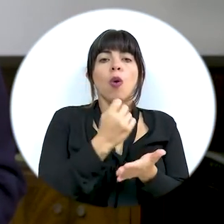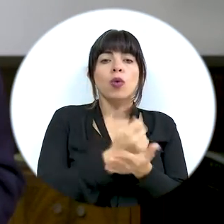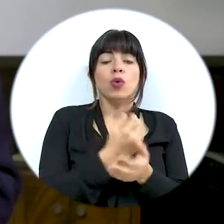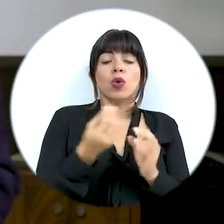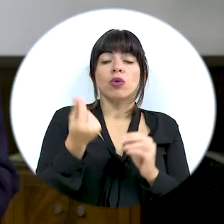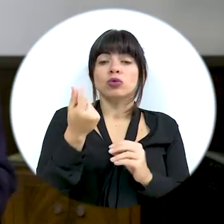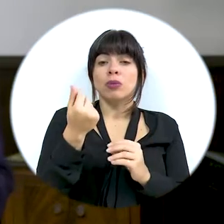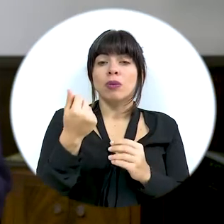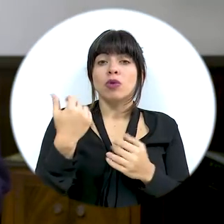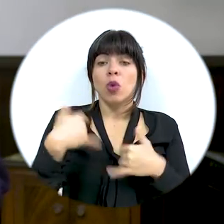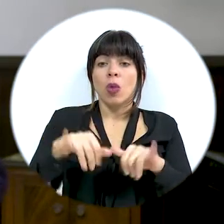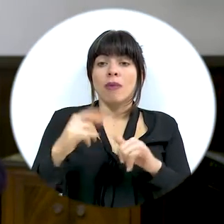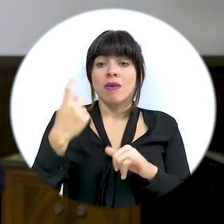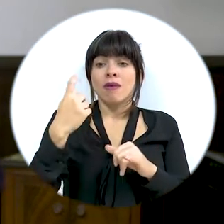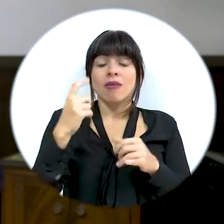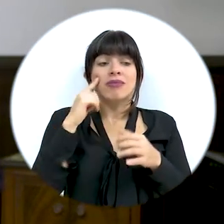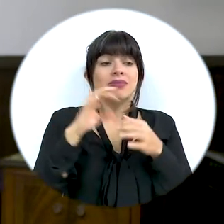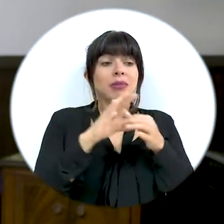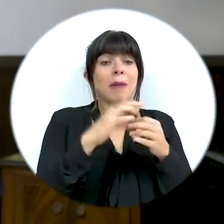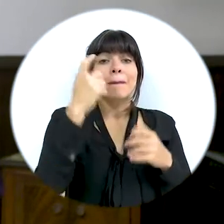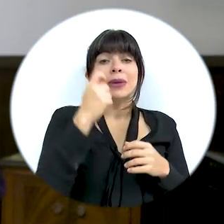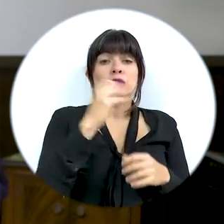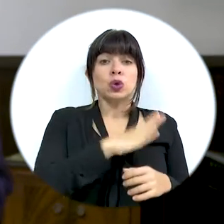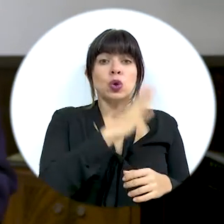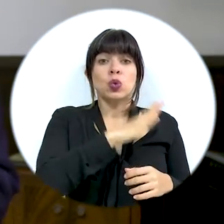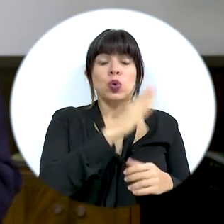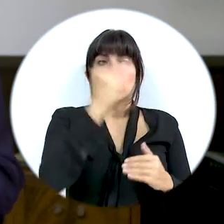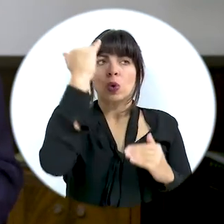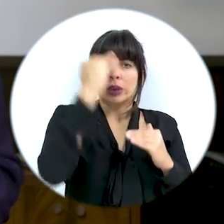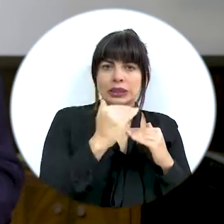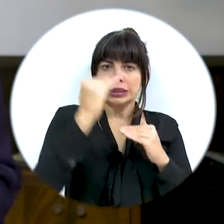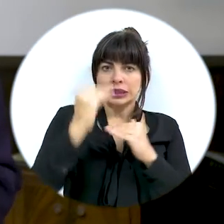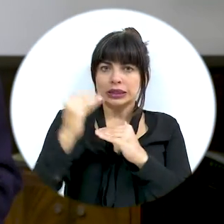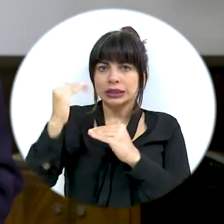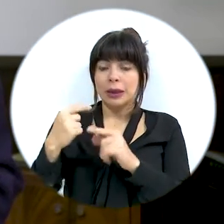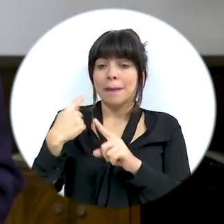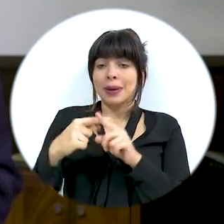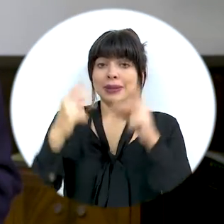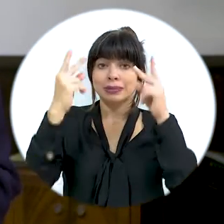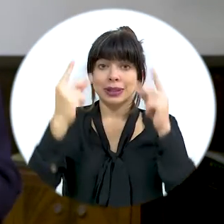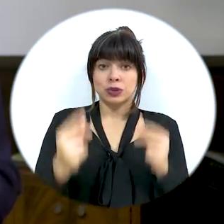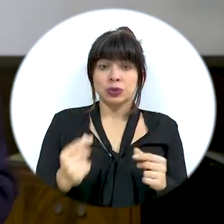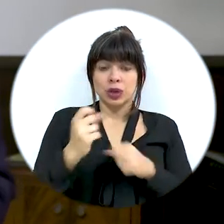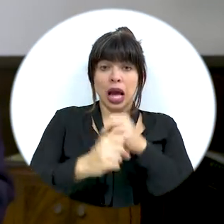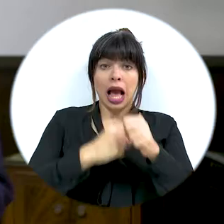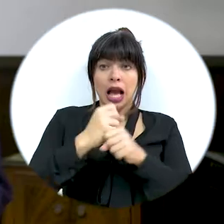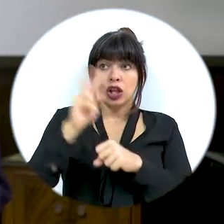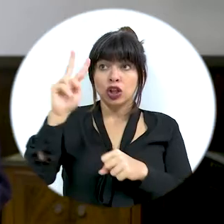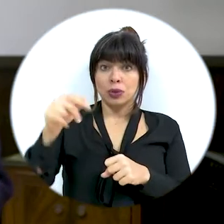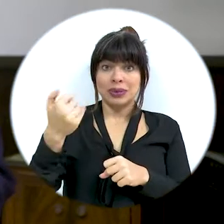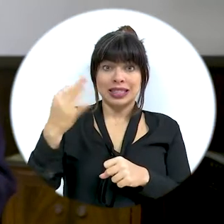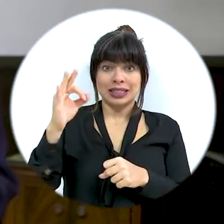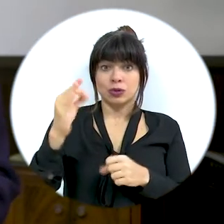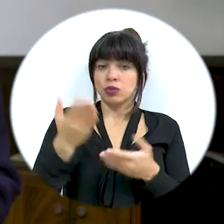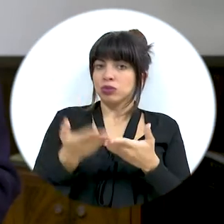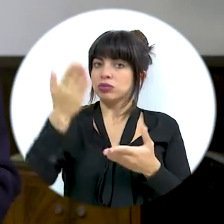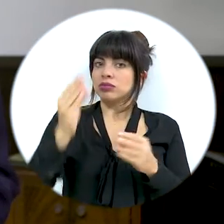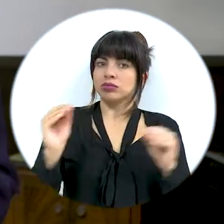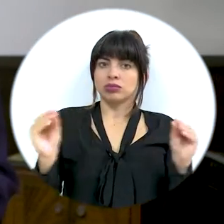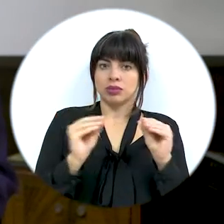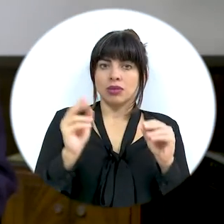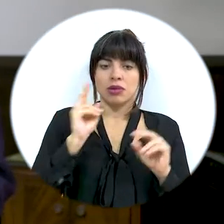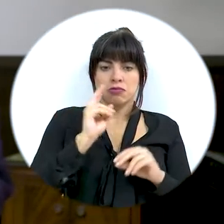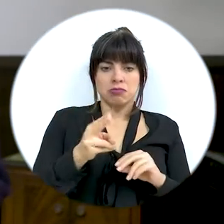cobro de sumas pendientes a las pensiones de lujo e impulsamos un presupuesto 2019 sin